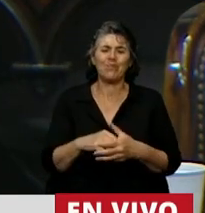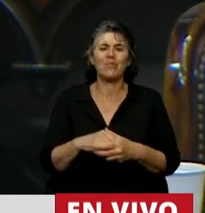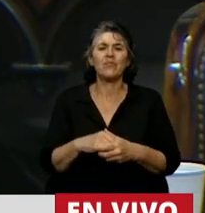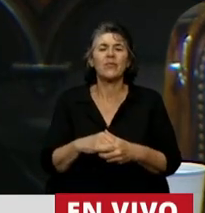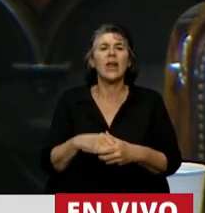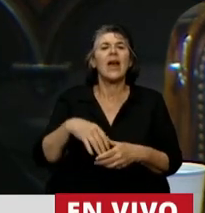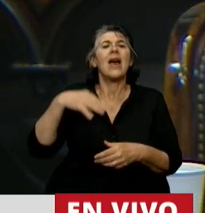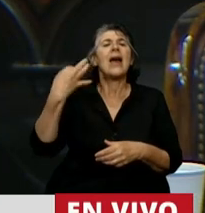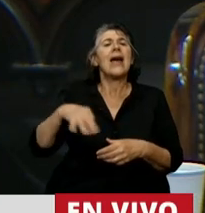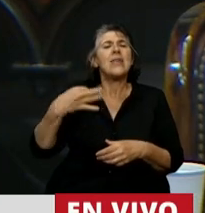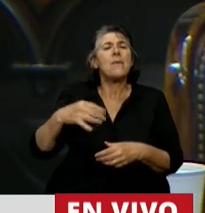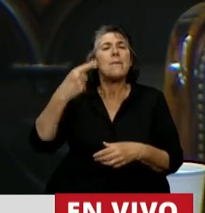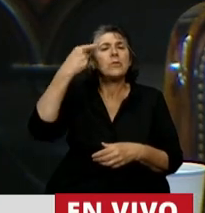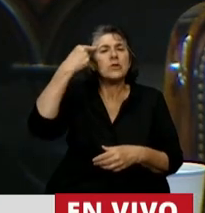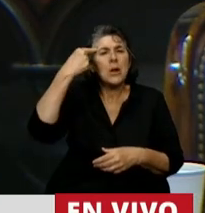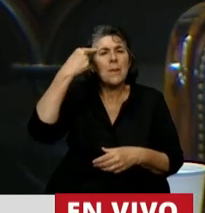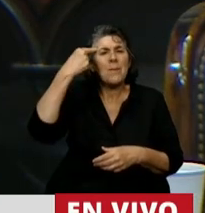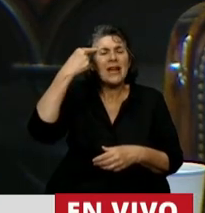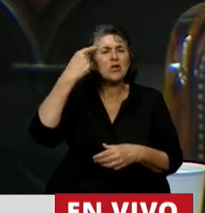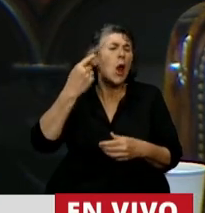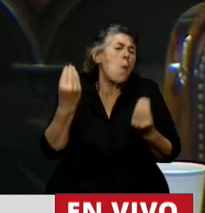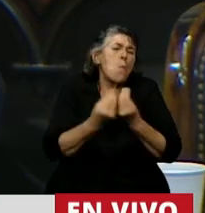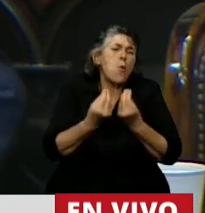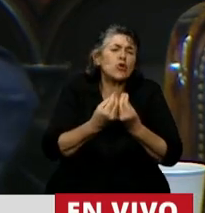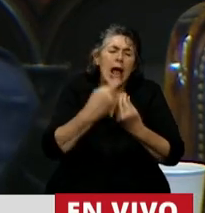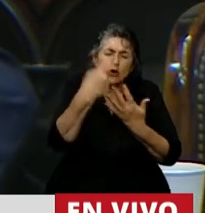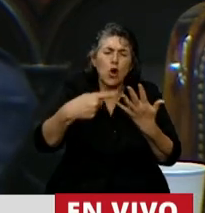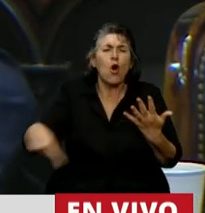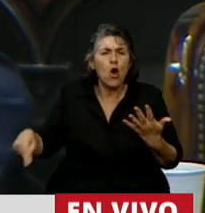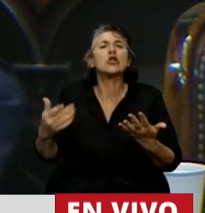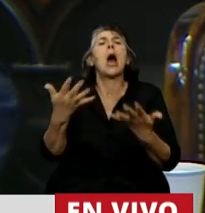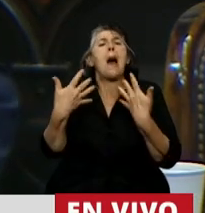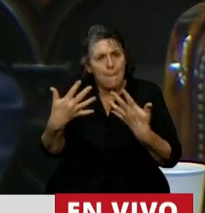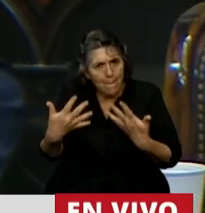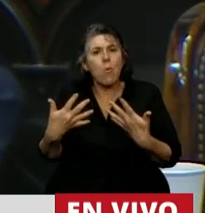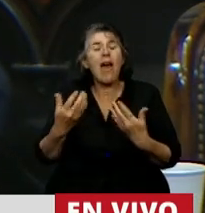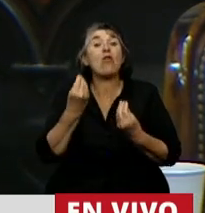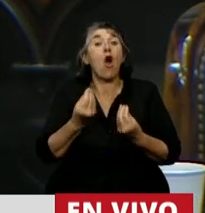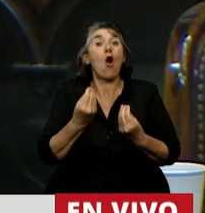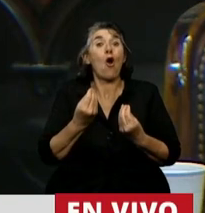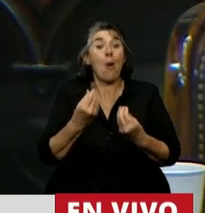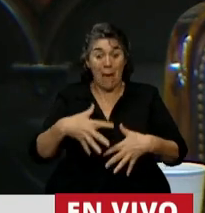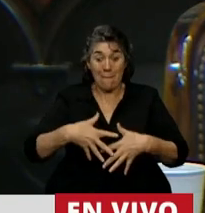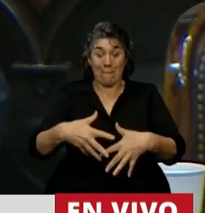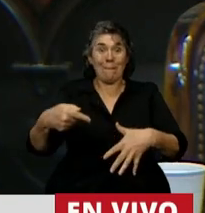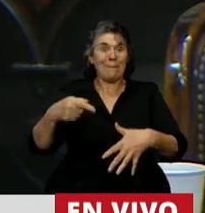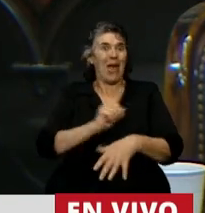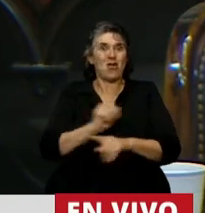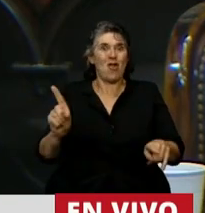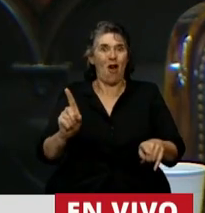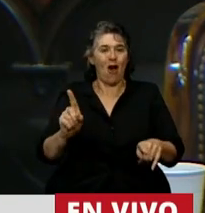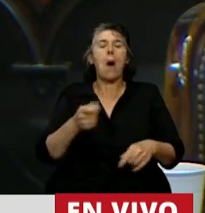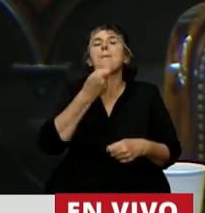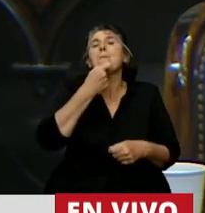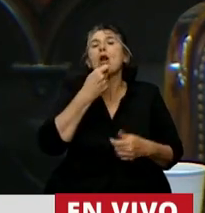llevar adelante acciones, un sinnúmero de acciones que nos podrían llevar a evitar esta problemática, desde